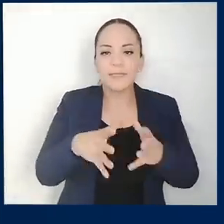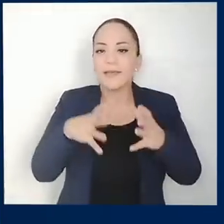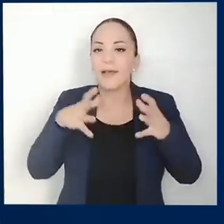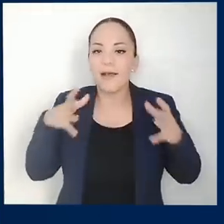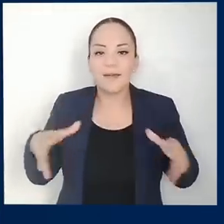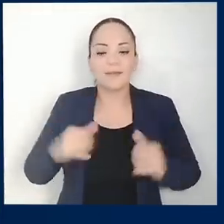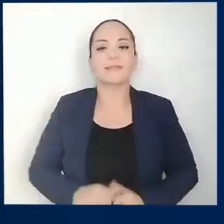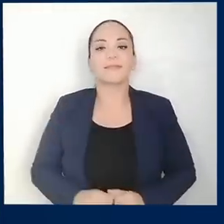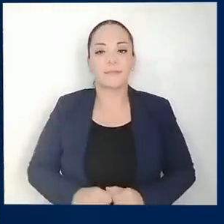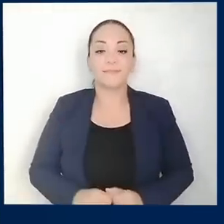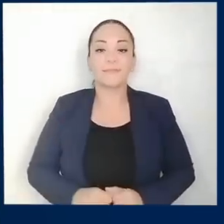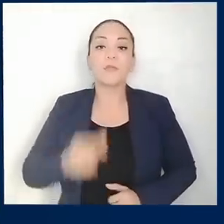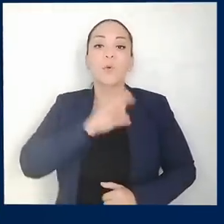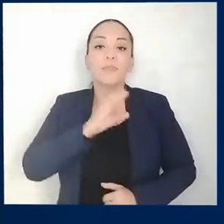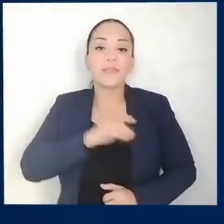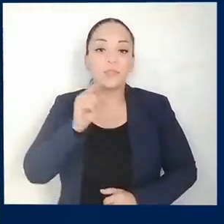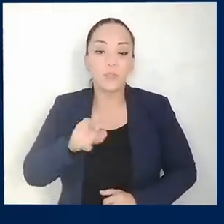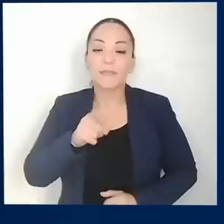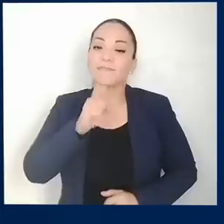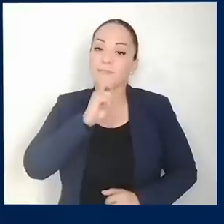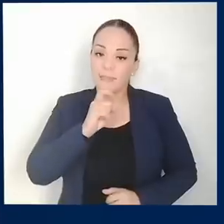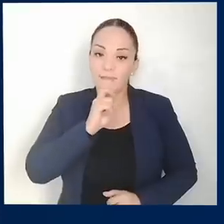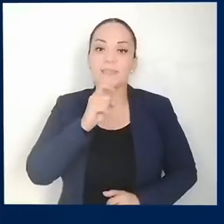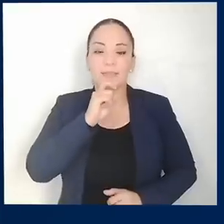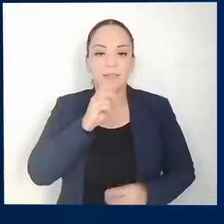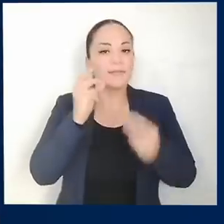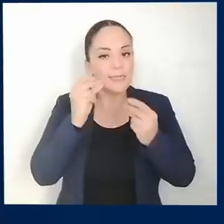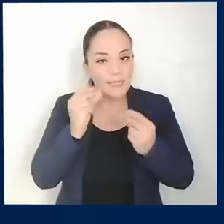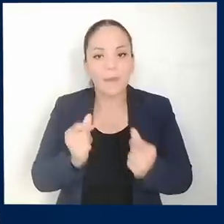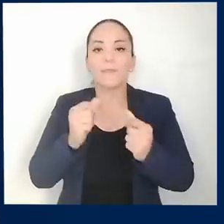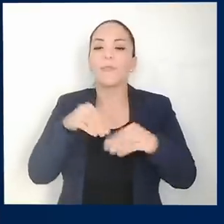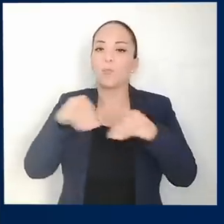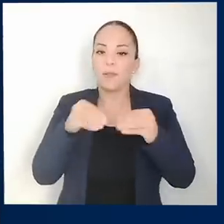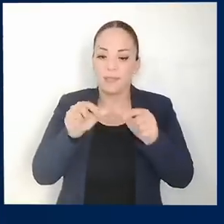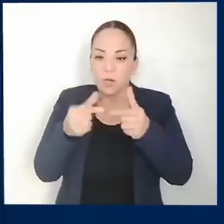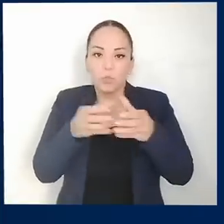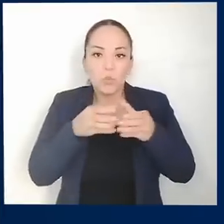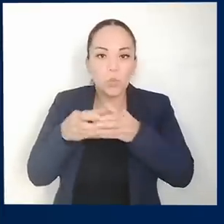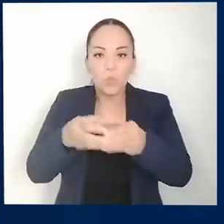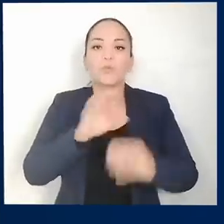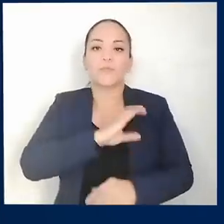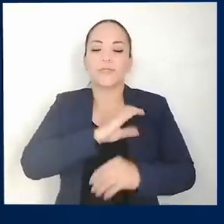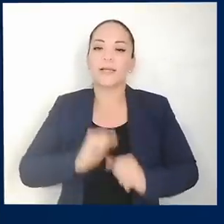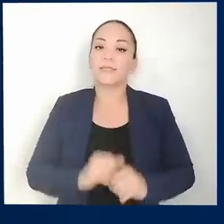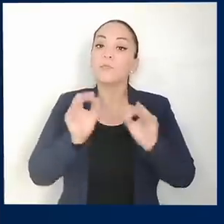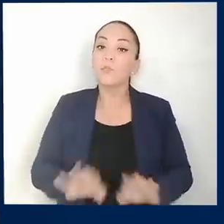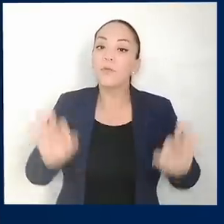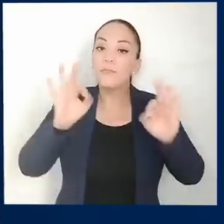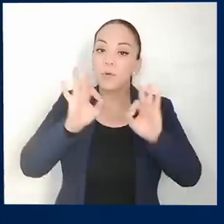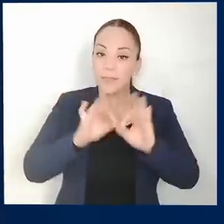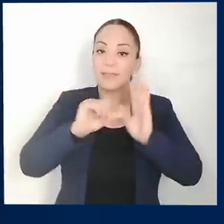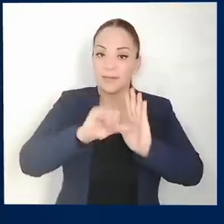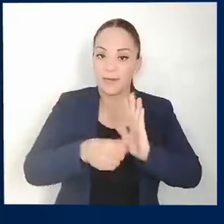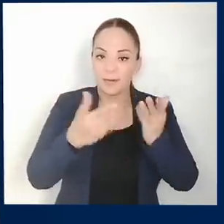en donde las condiciones dificultan la rápida movilidad de nuestras fuerzas. Es muy importante recalcar